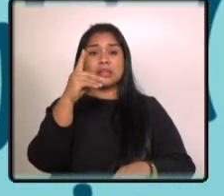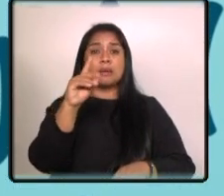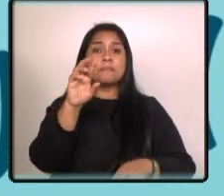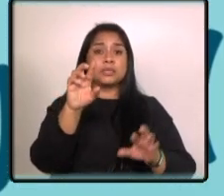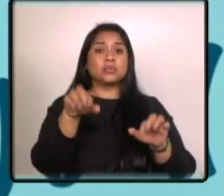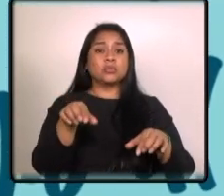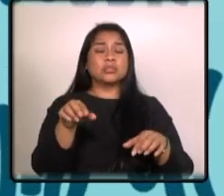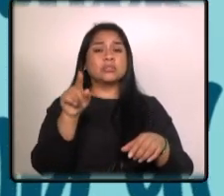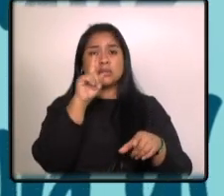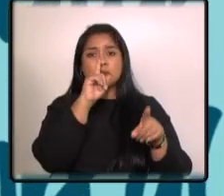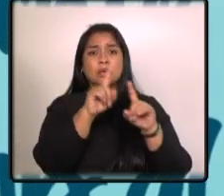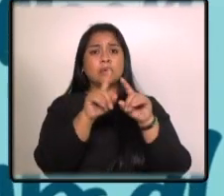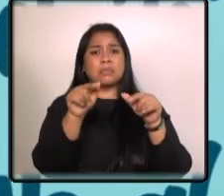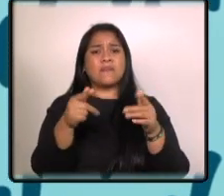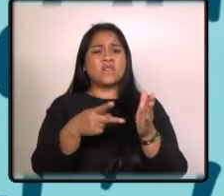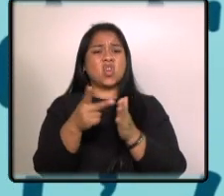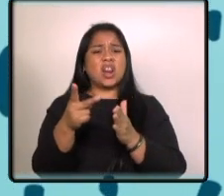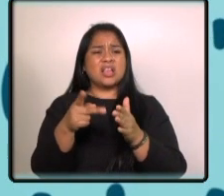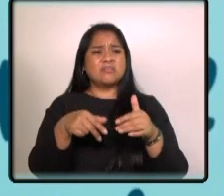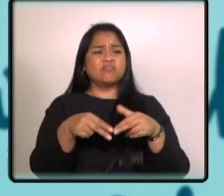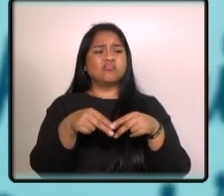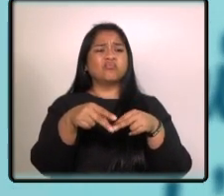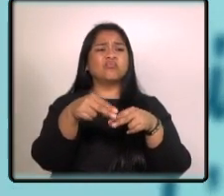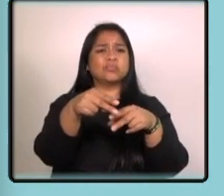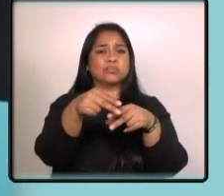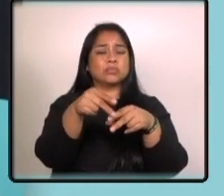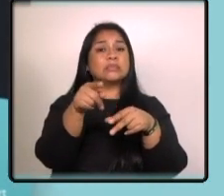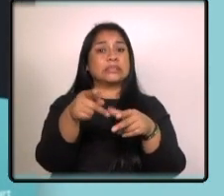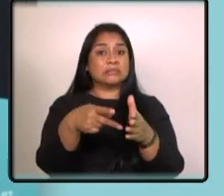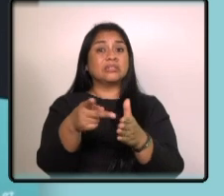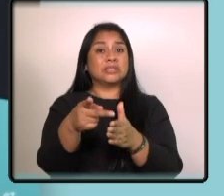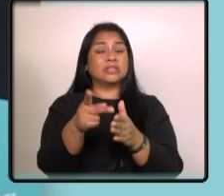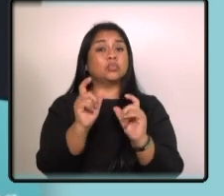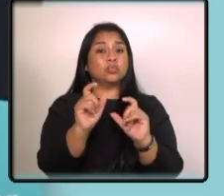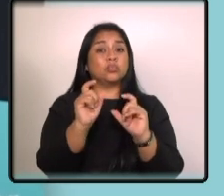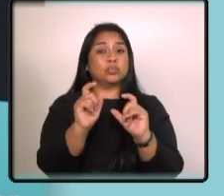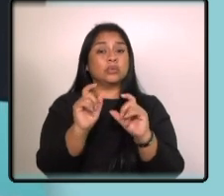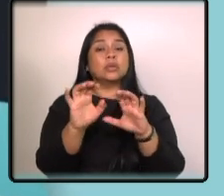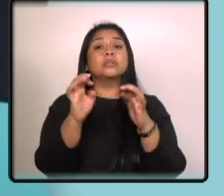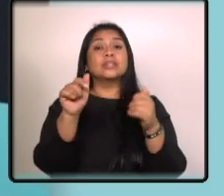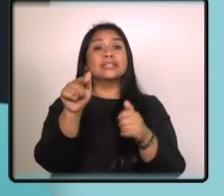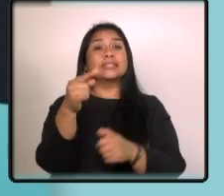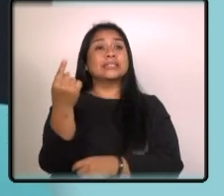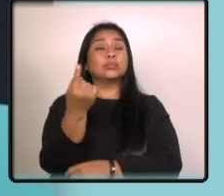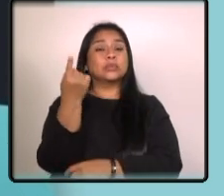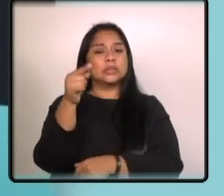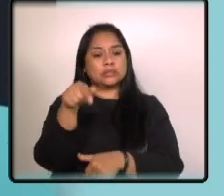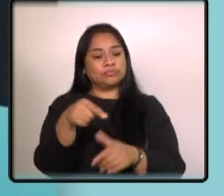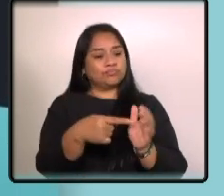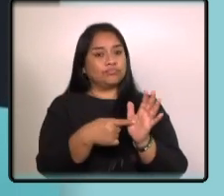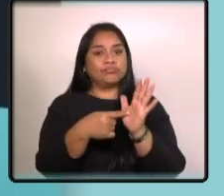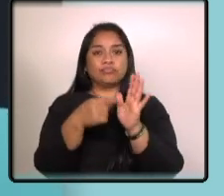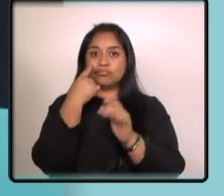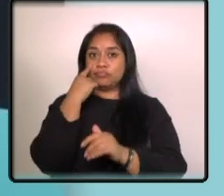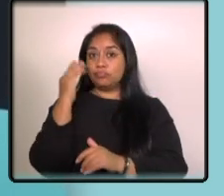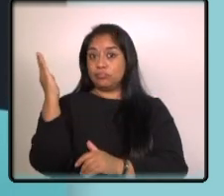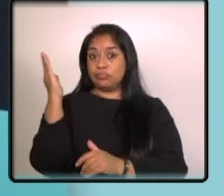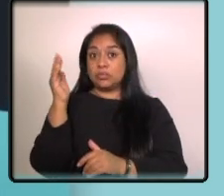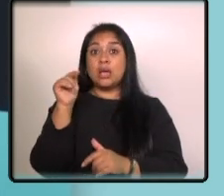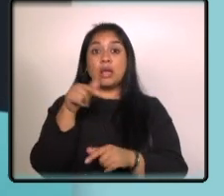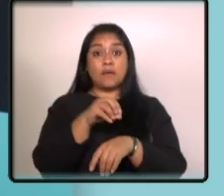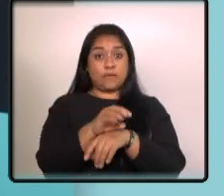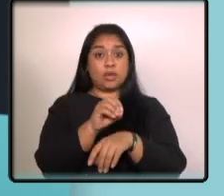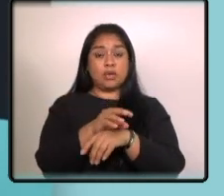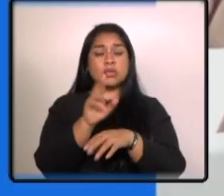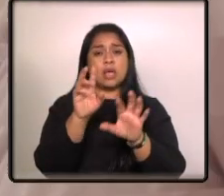violencia en el trayecto por eso es sumamente importante la campaña que hoy se presenta orientada